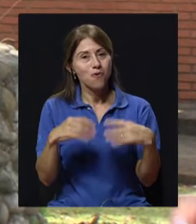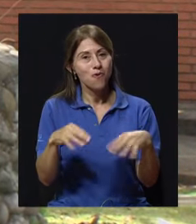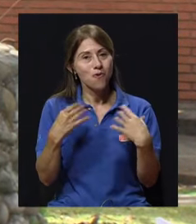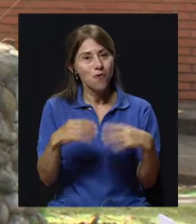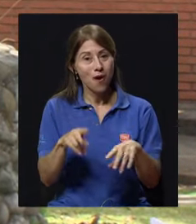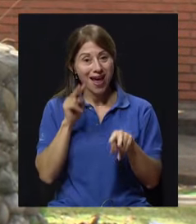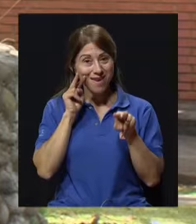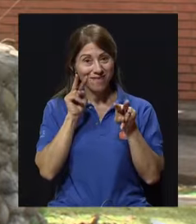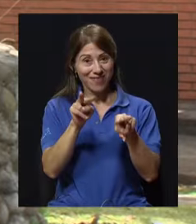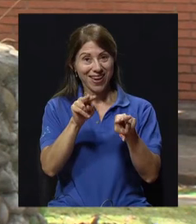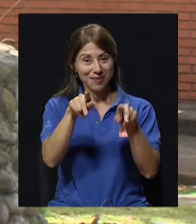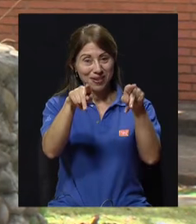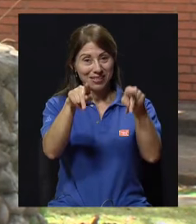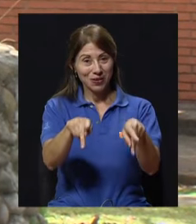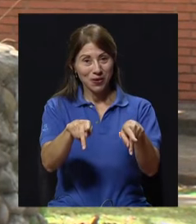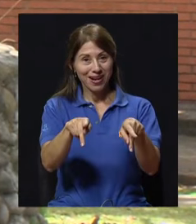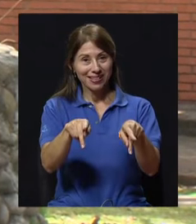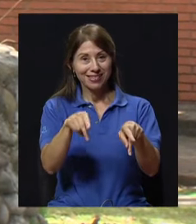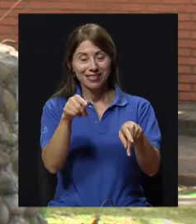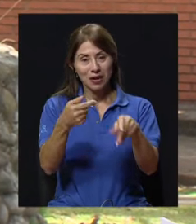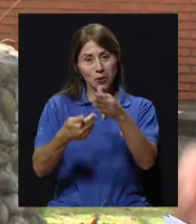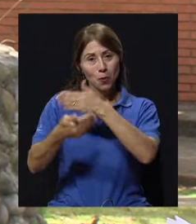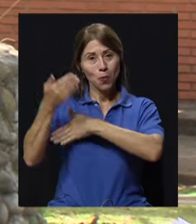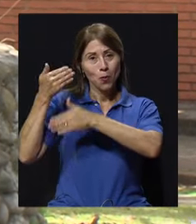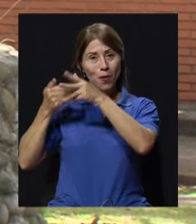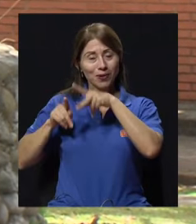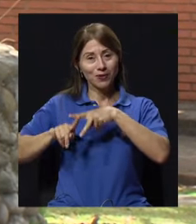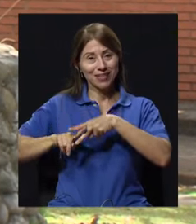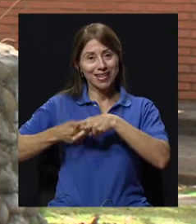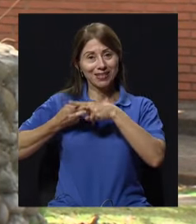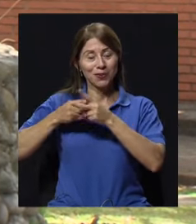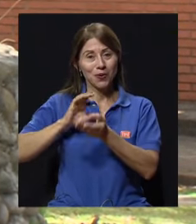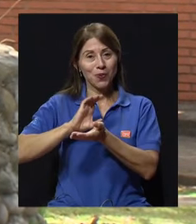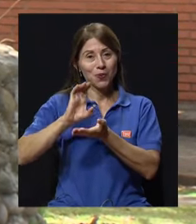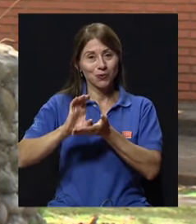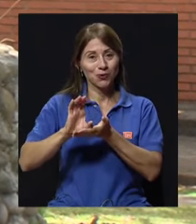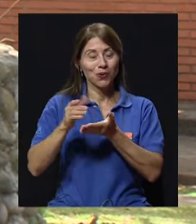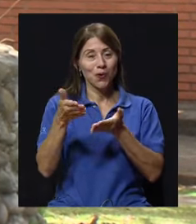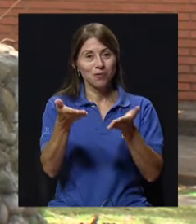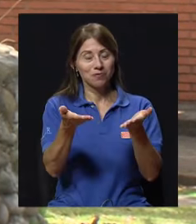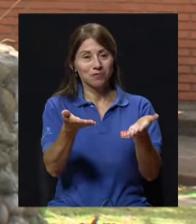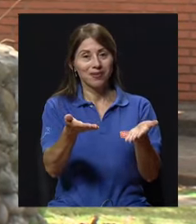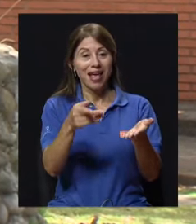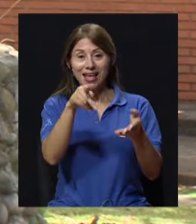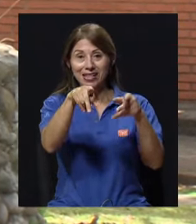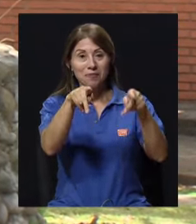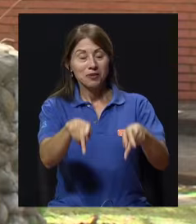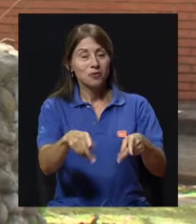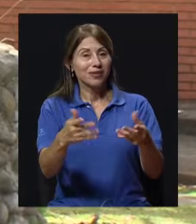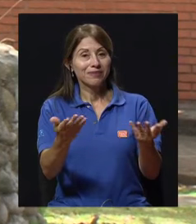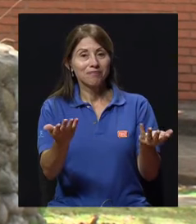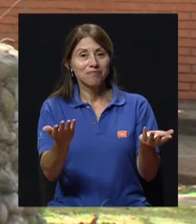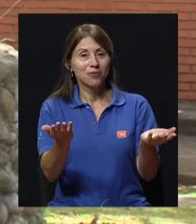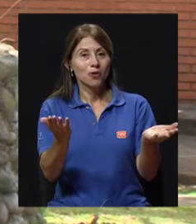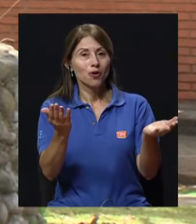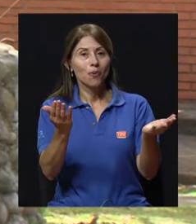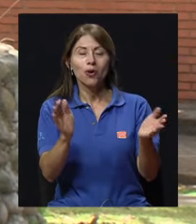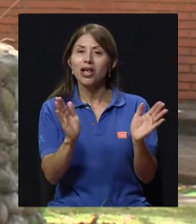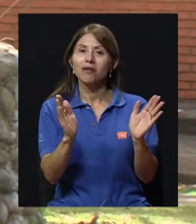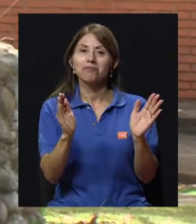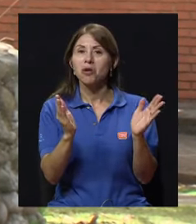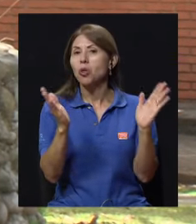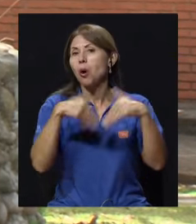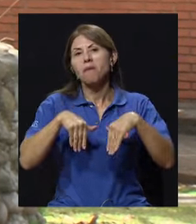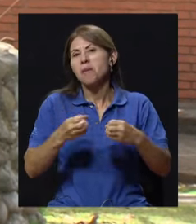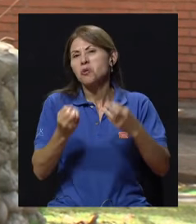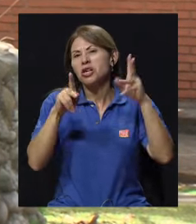ver cuando iniciaron, cuando se inició este grupo, este curso, no había como